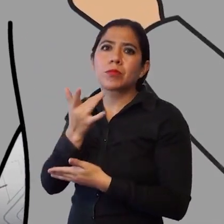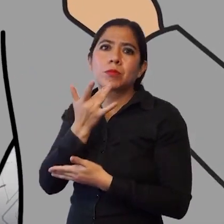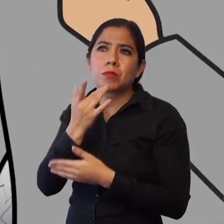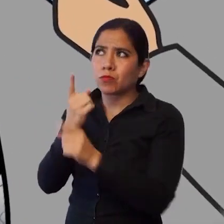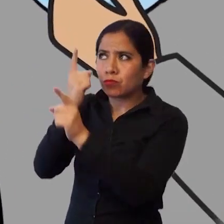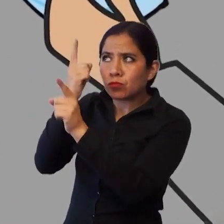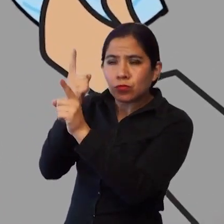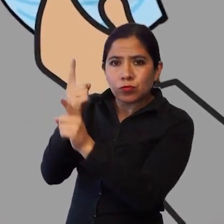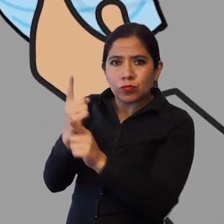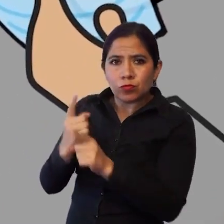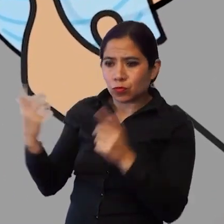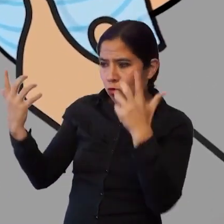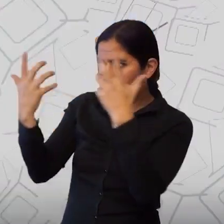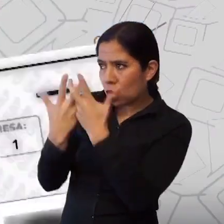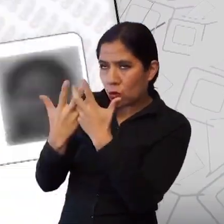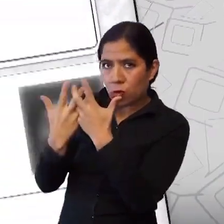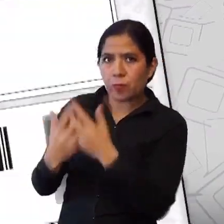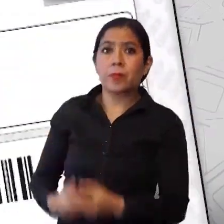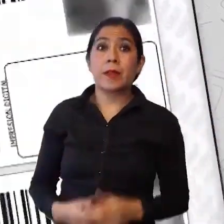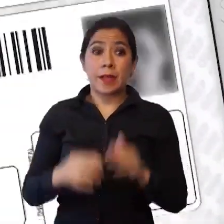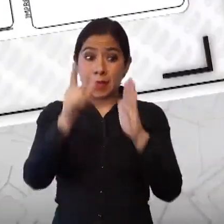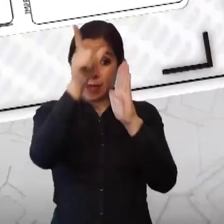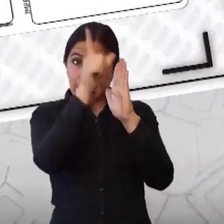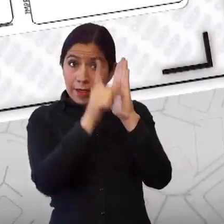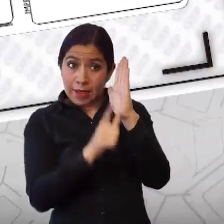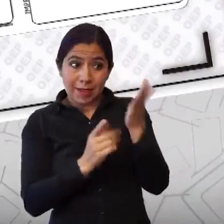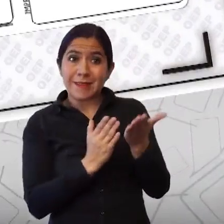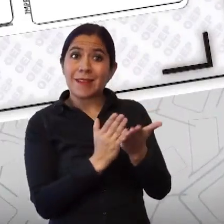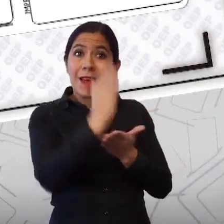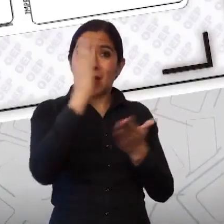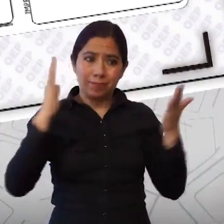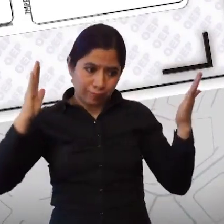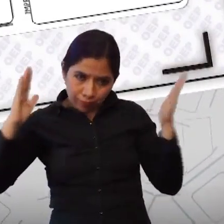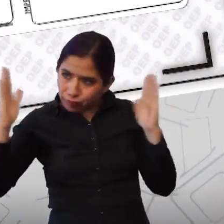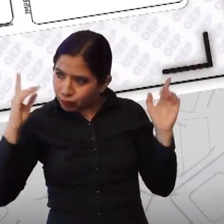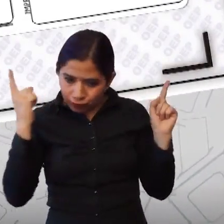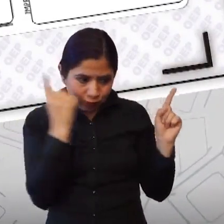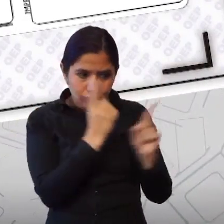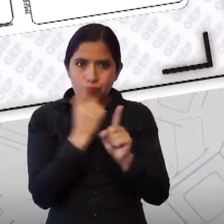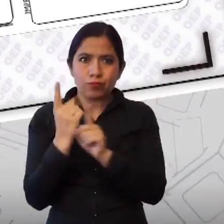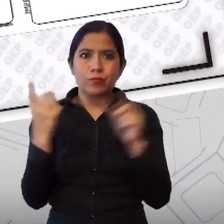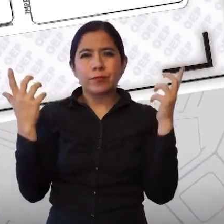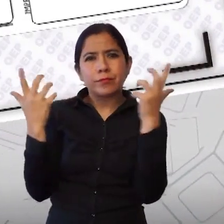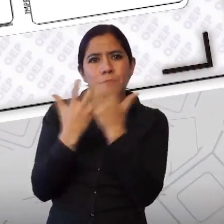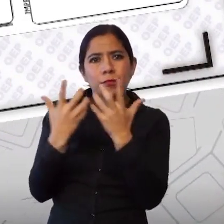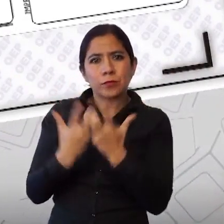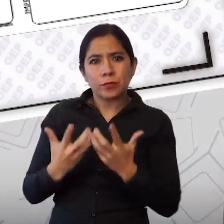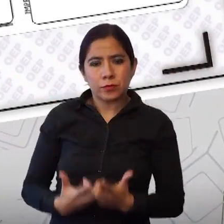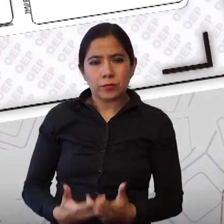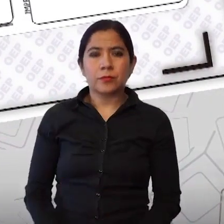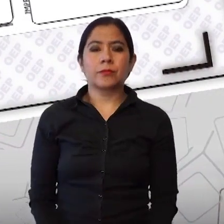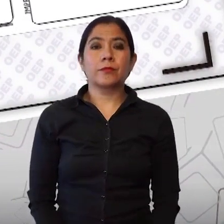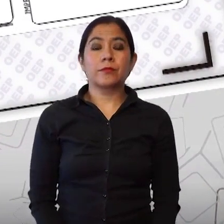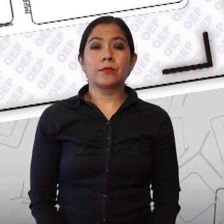la cédula de identidad y compararán los datos del mismo con los de la lista de habilitados. El